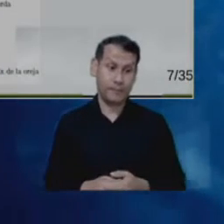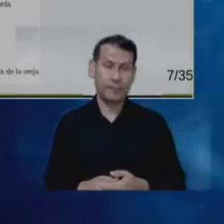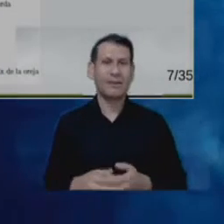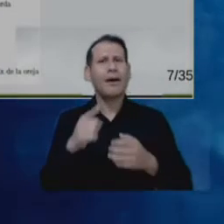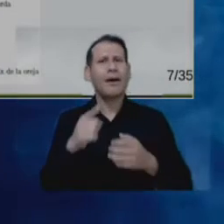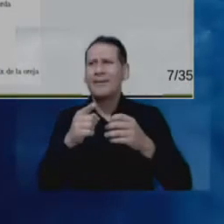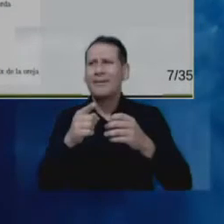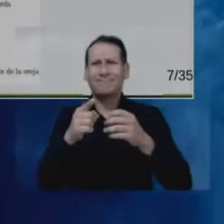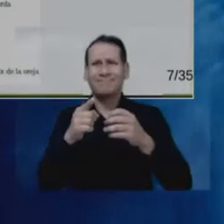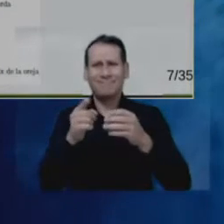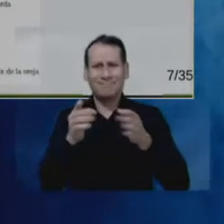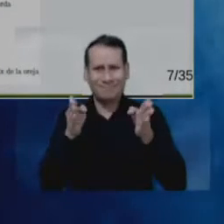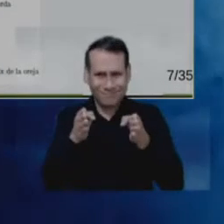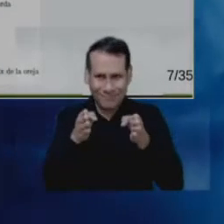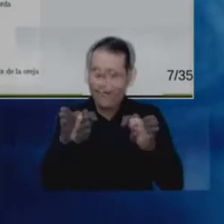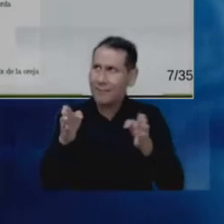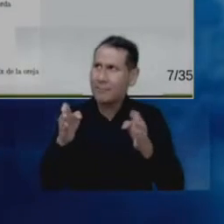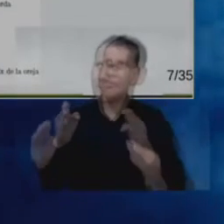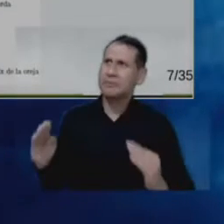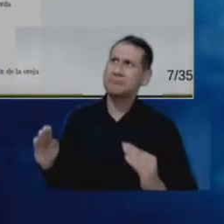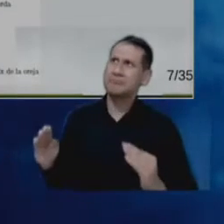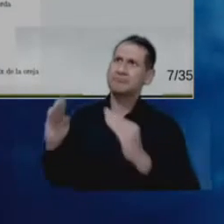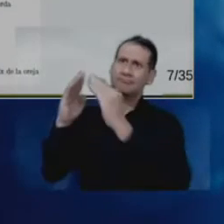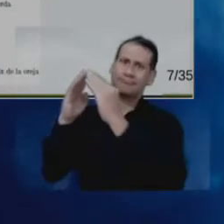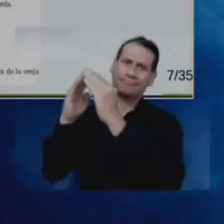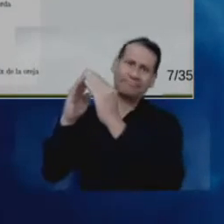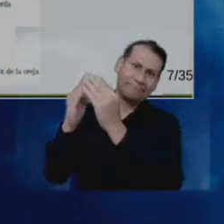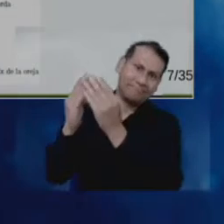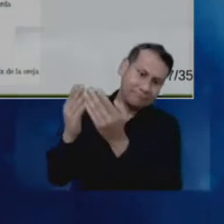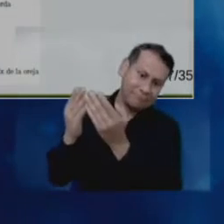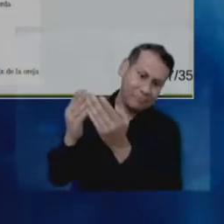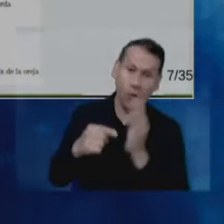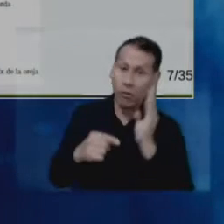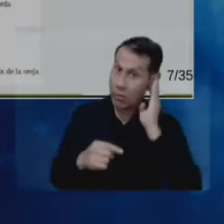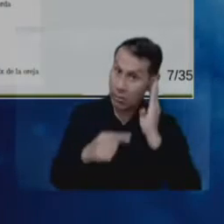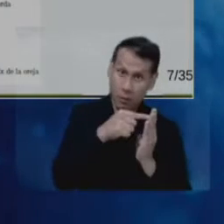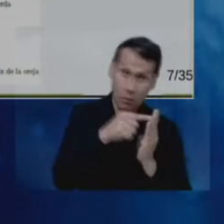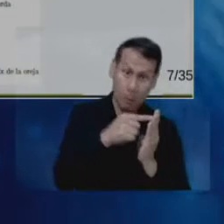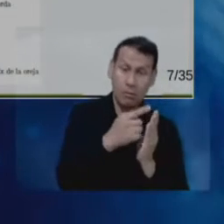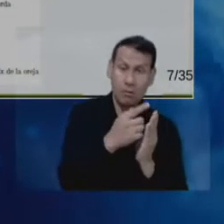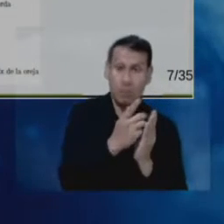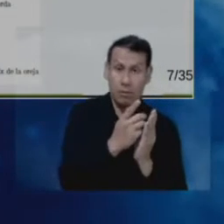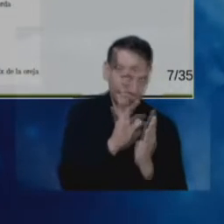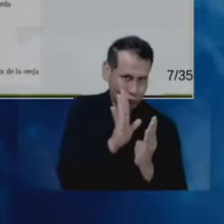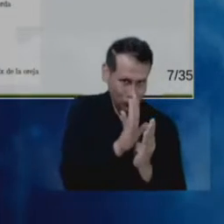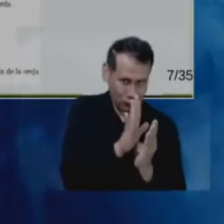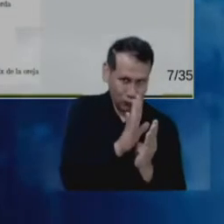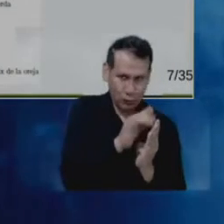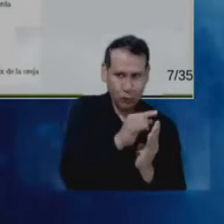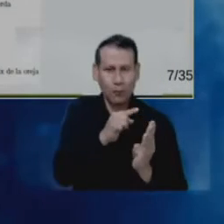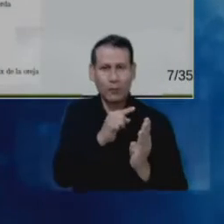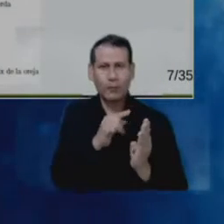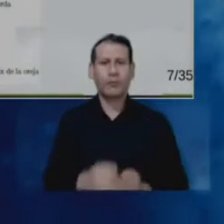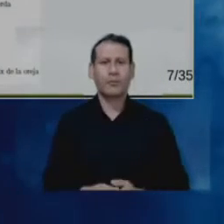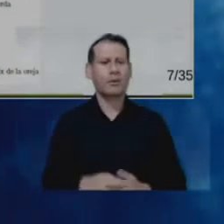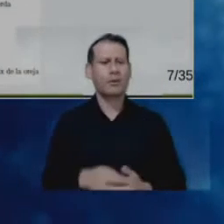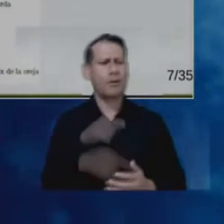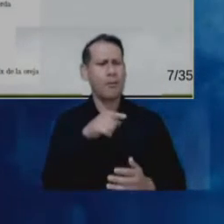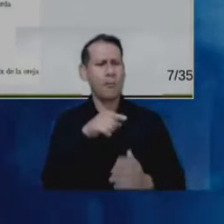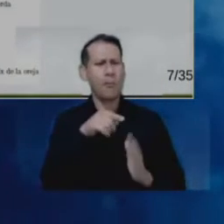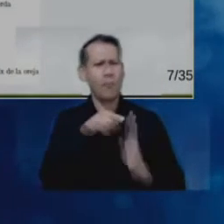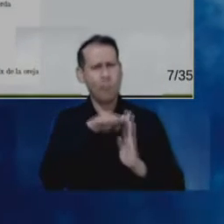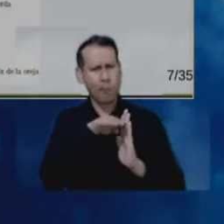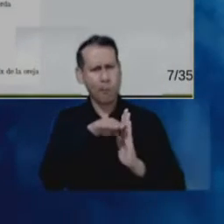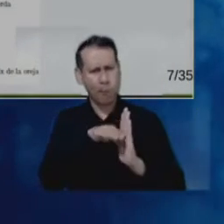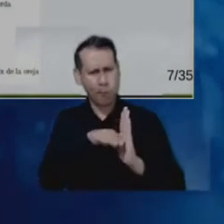la antena, un tipo de antena específico y posteriormente aquí tenemos los parámetros de simulación térmica.